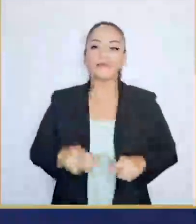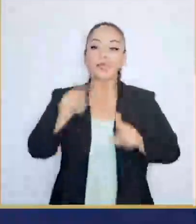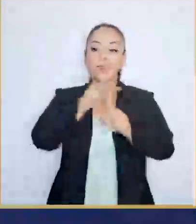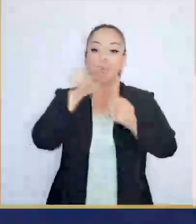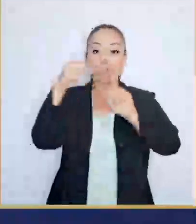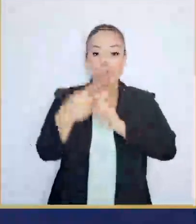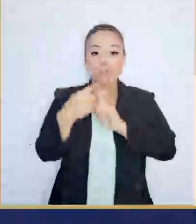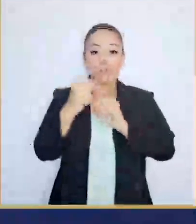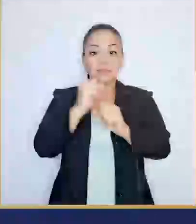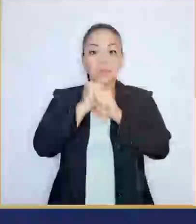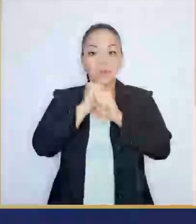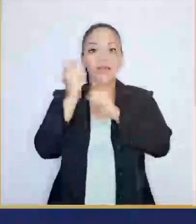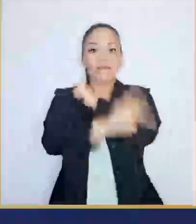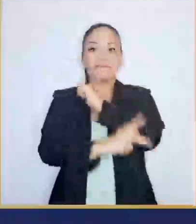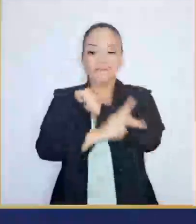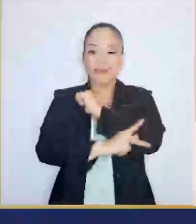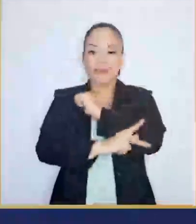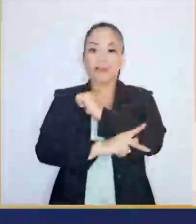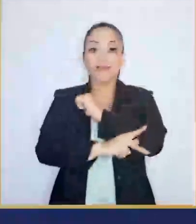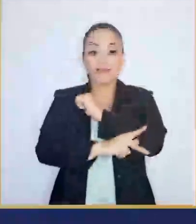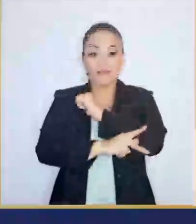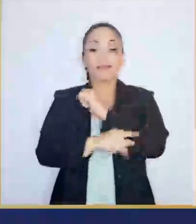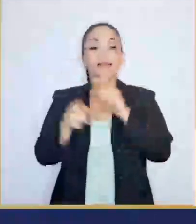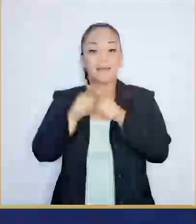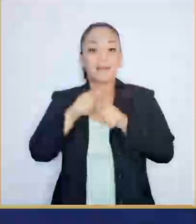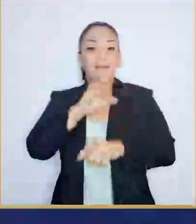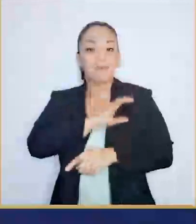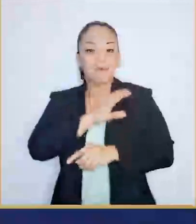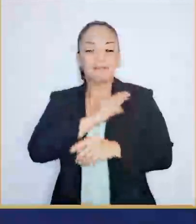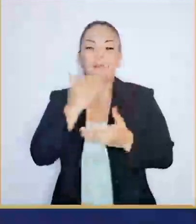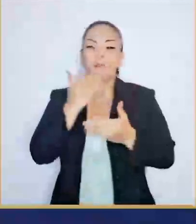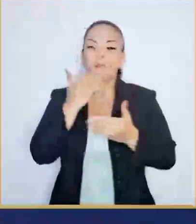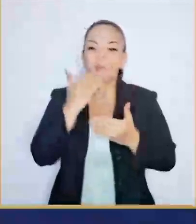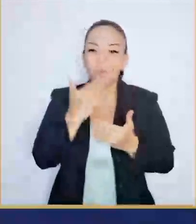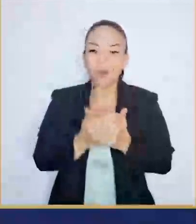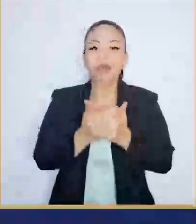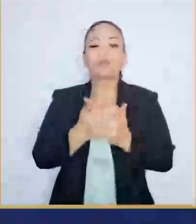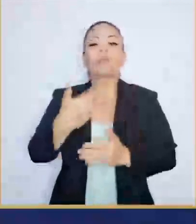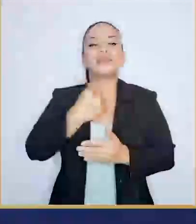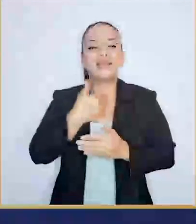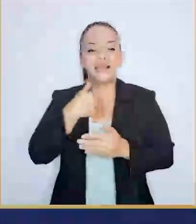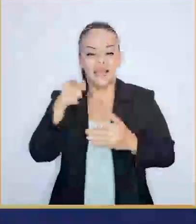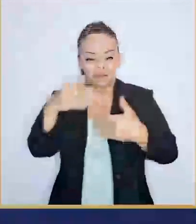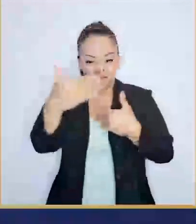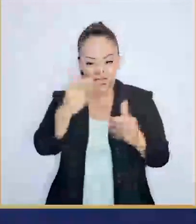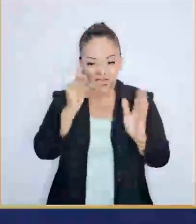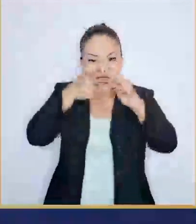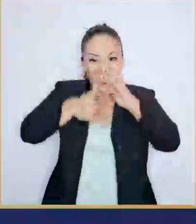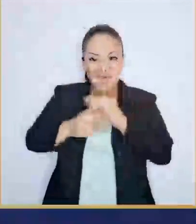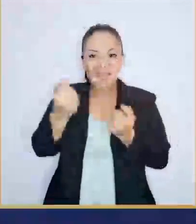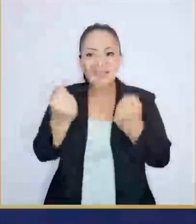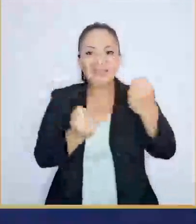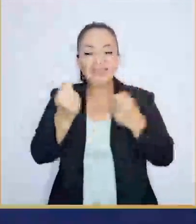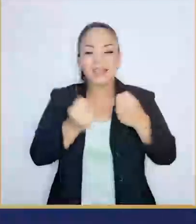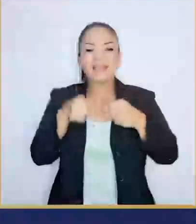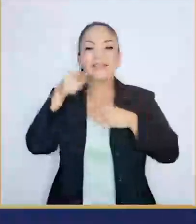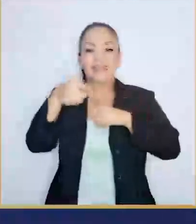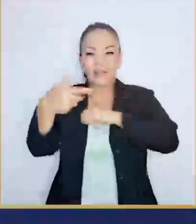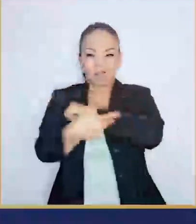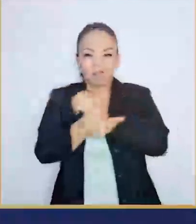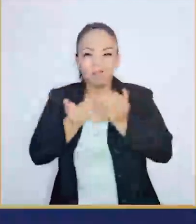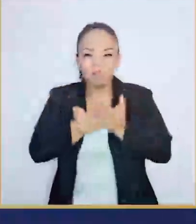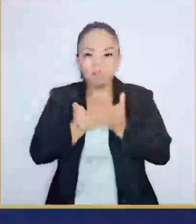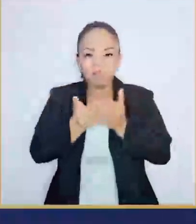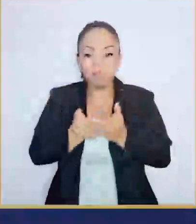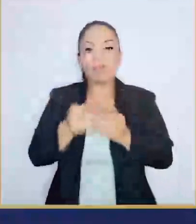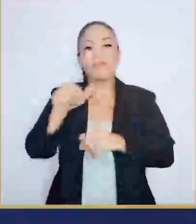la seguridad del país y la policía contar con escáneres en este puerto y en